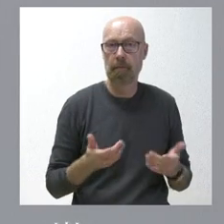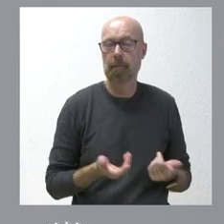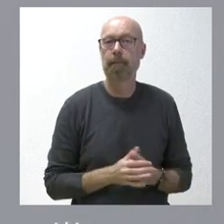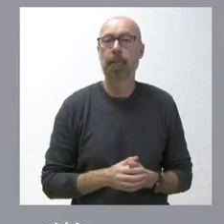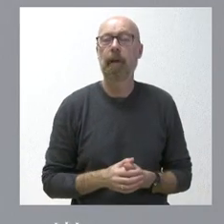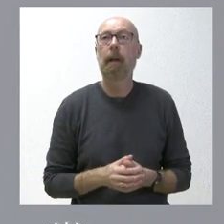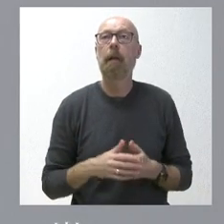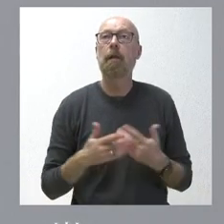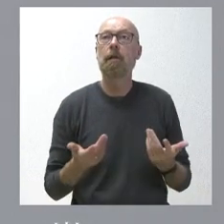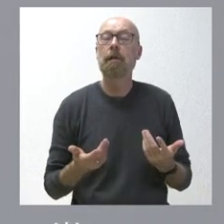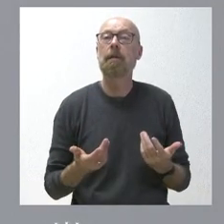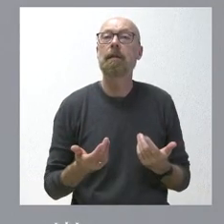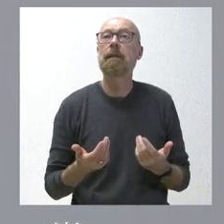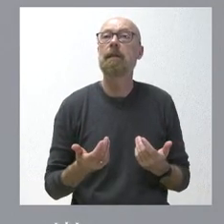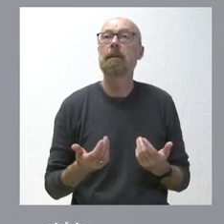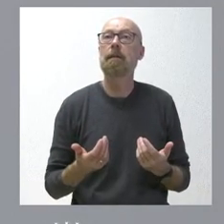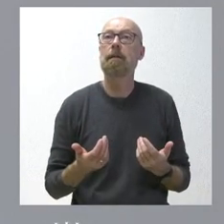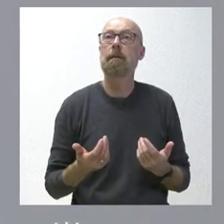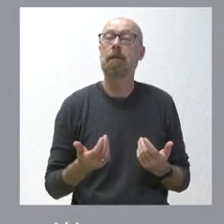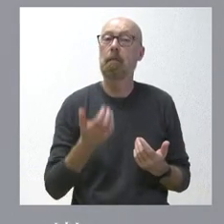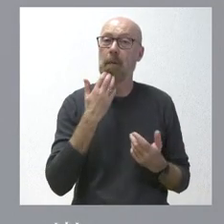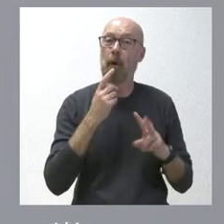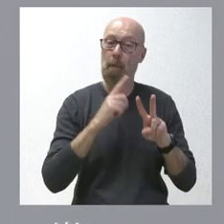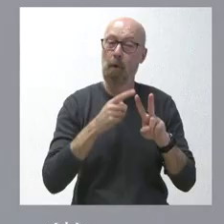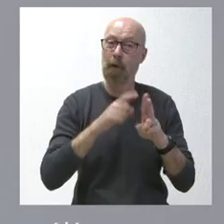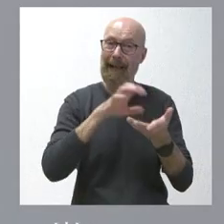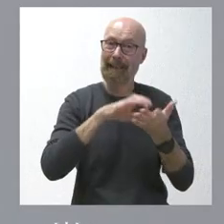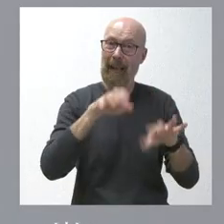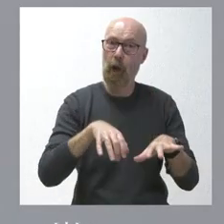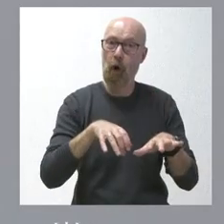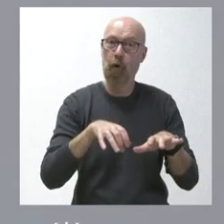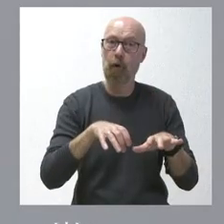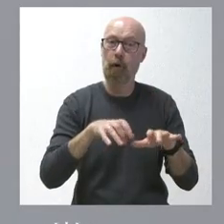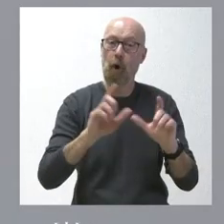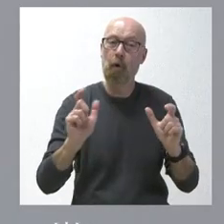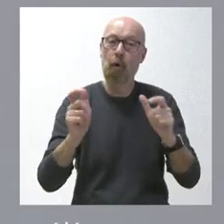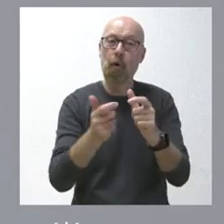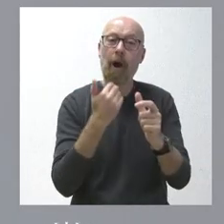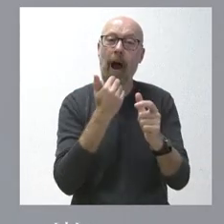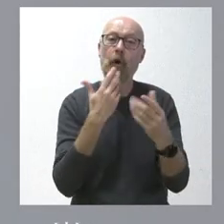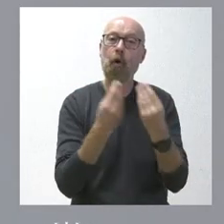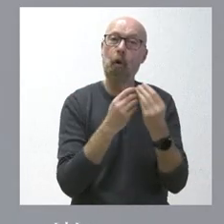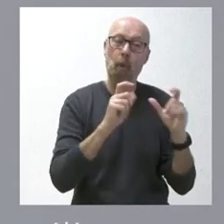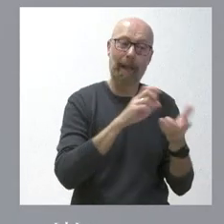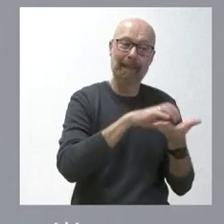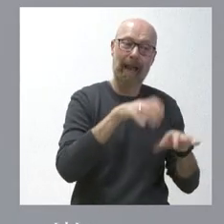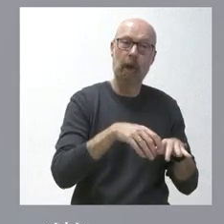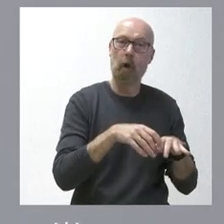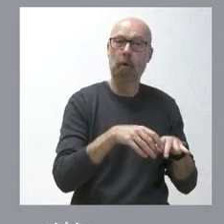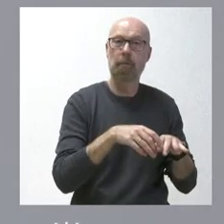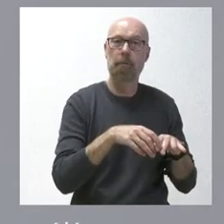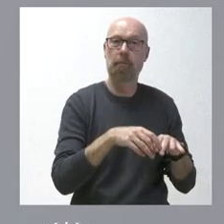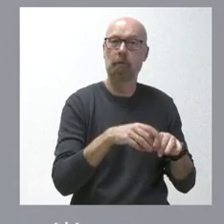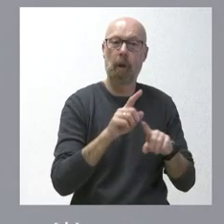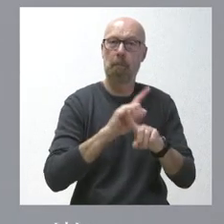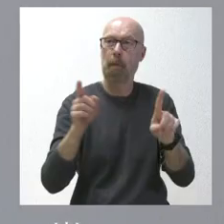autónoma. Ni siquiera a Vox, Castilla y León le han dejado reunirse con la Junta de Castilla y León para hablar del techo